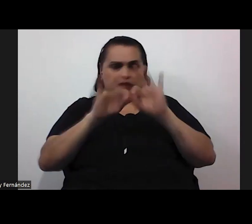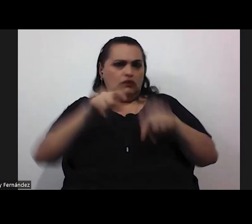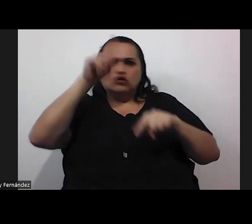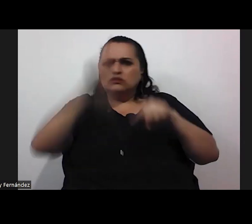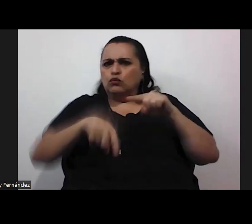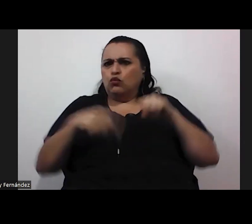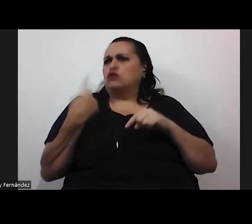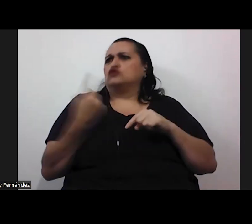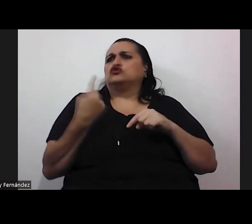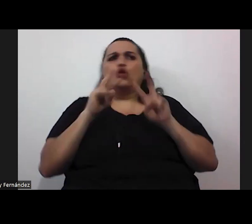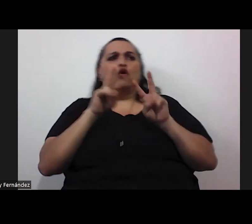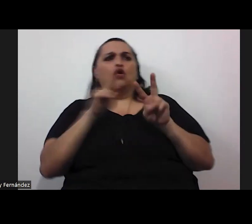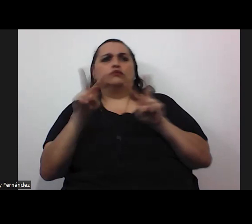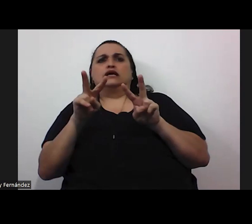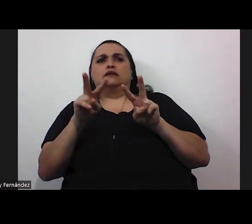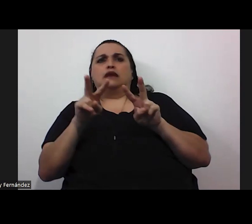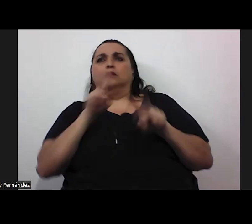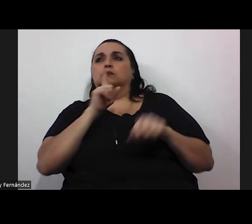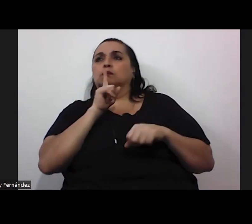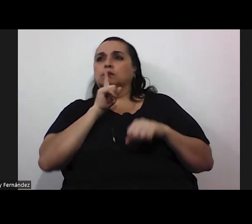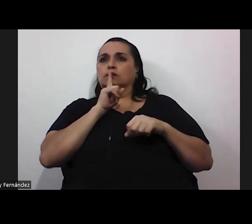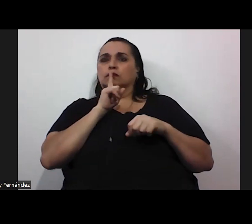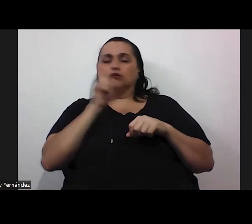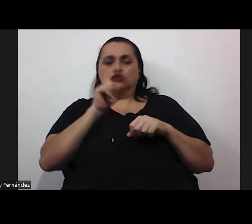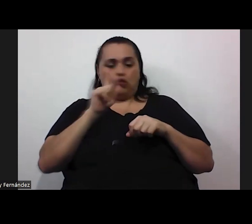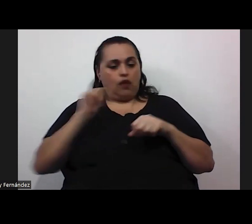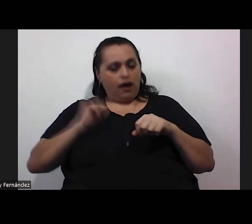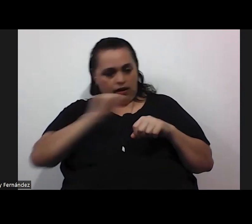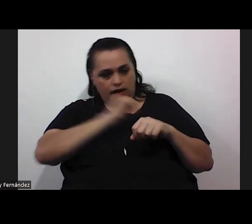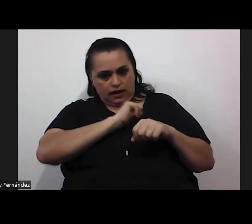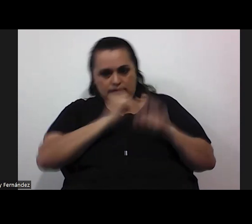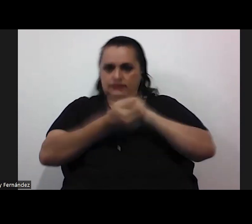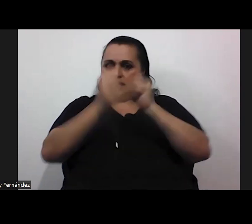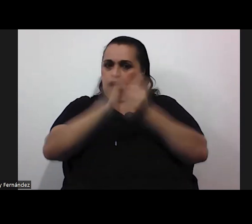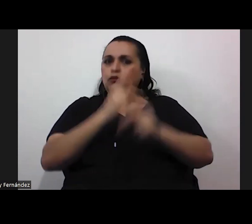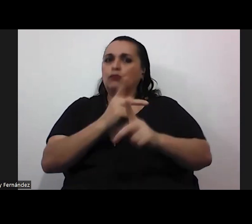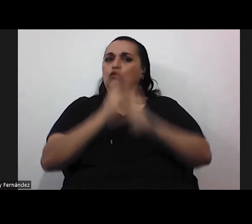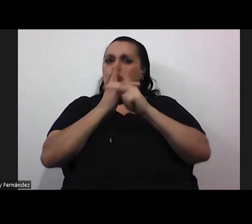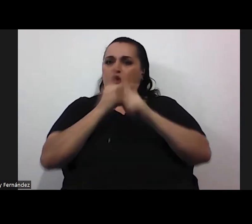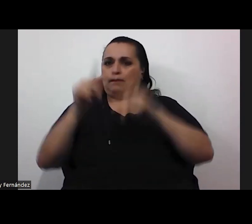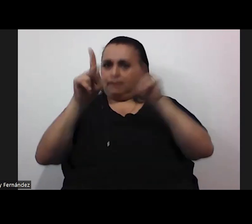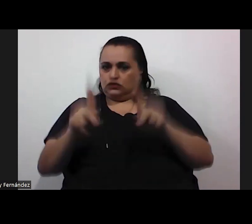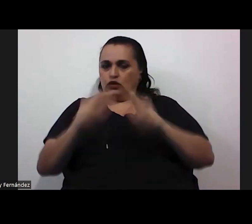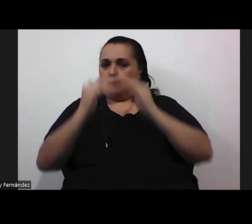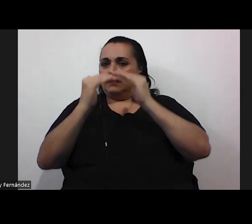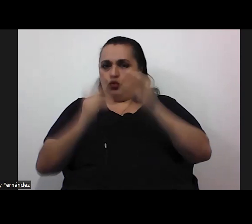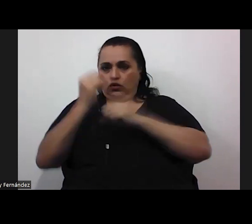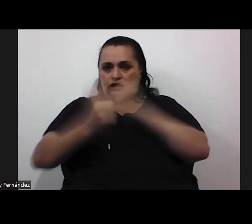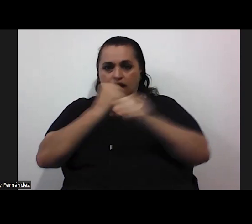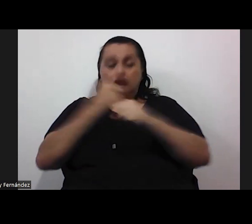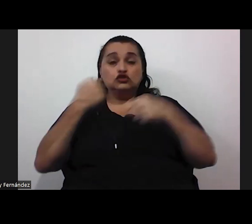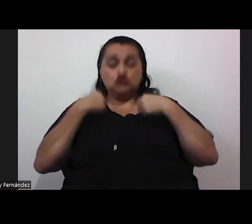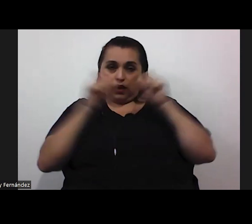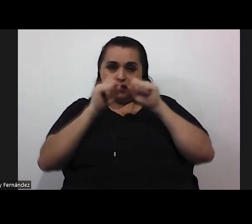únicamente observadores tenemos que ser agentes de cambio y proteger esa persona menor de edad yo admiro mucho el trabajo